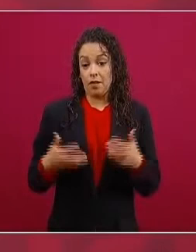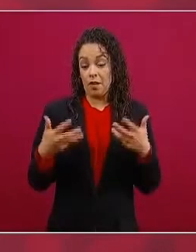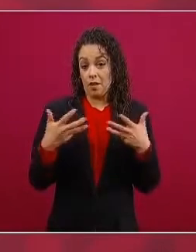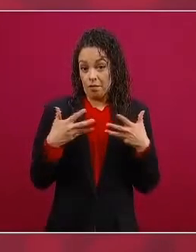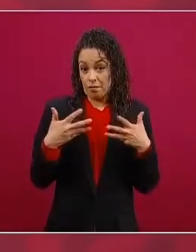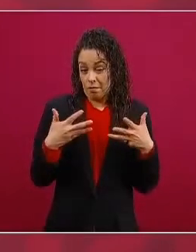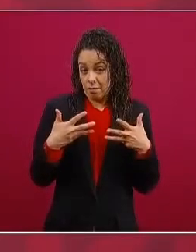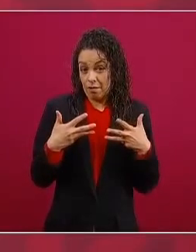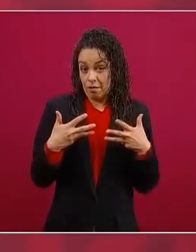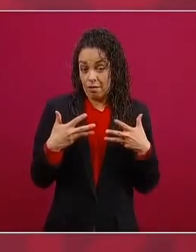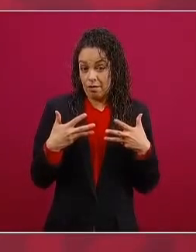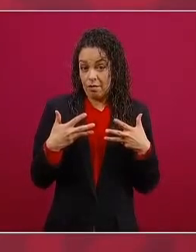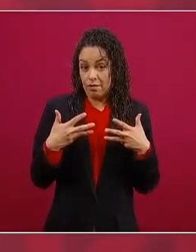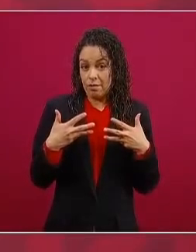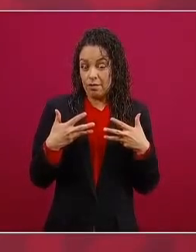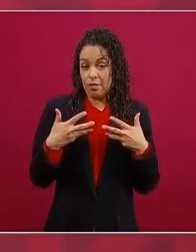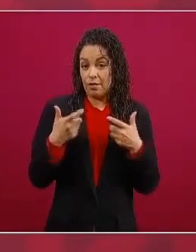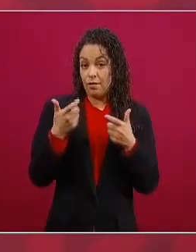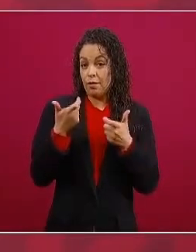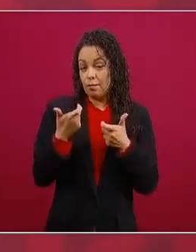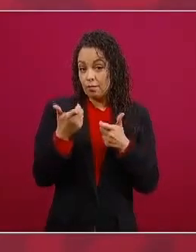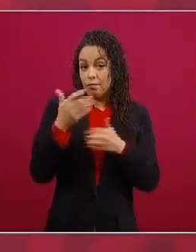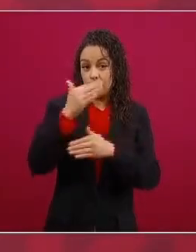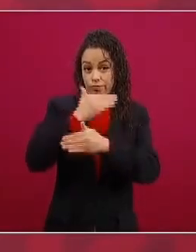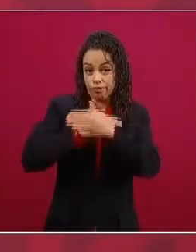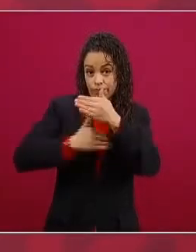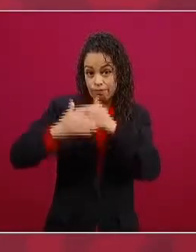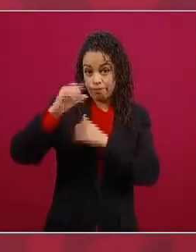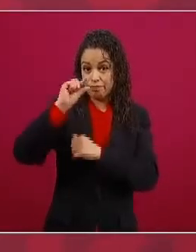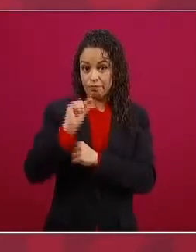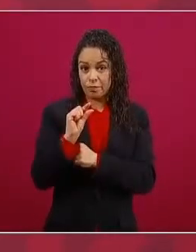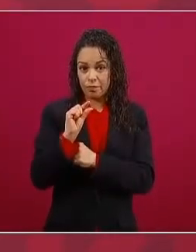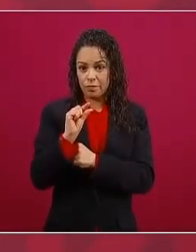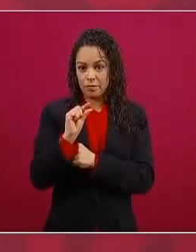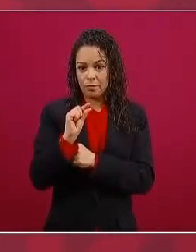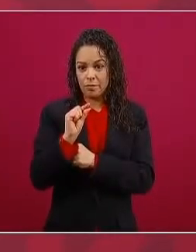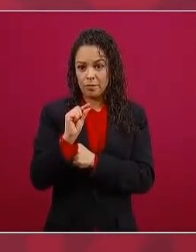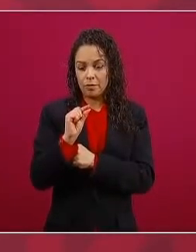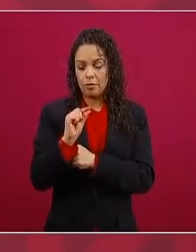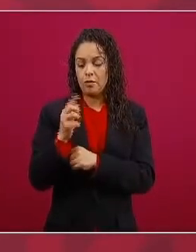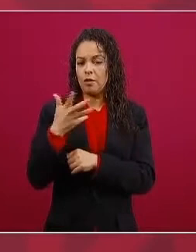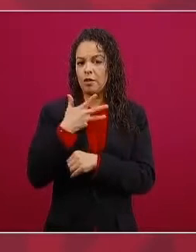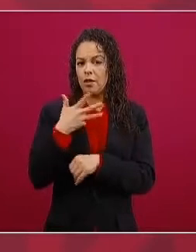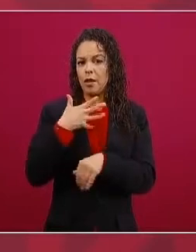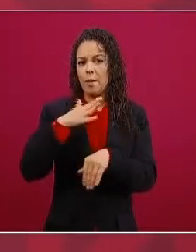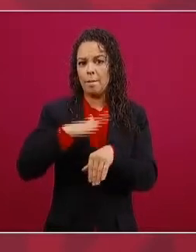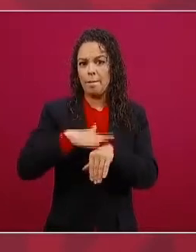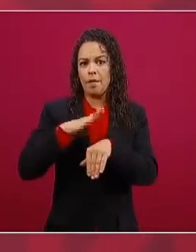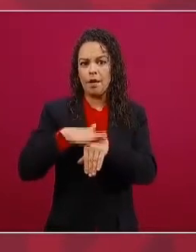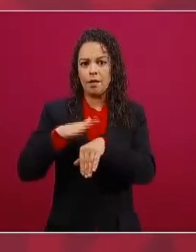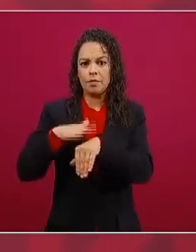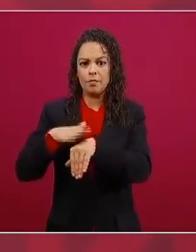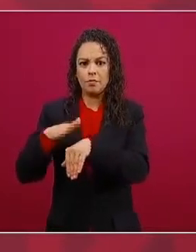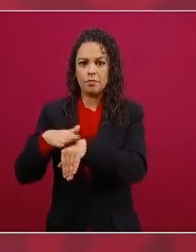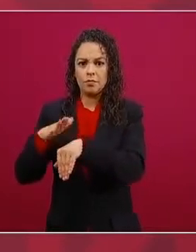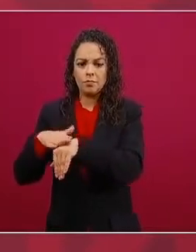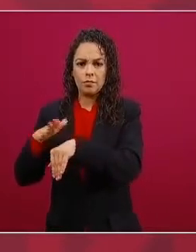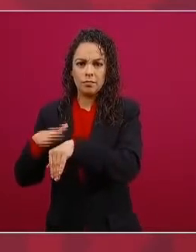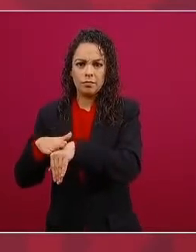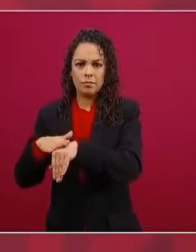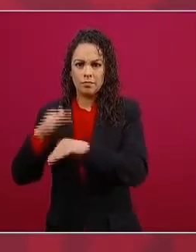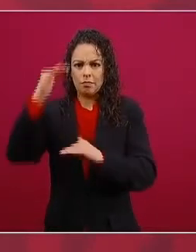y es cuando se produce más desigualdad